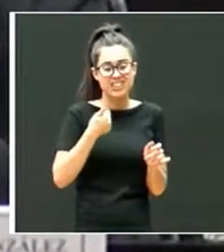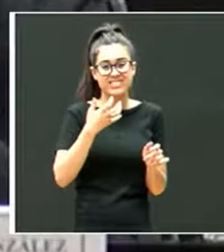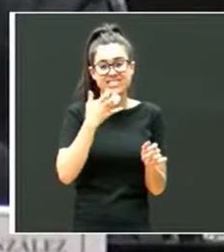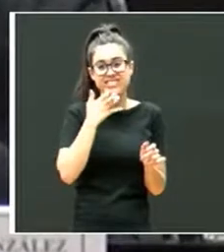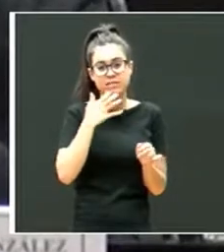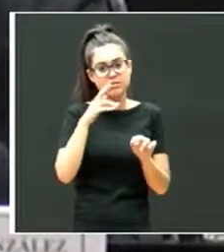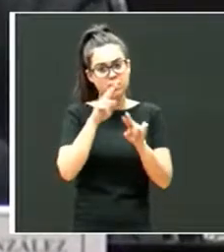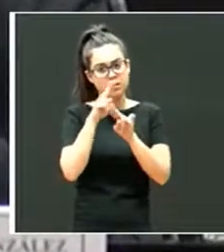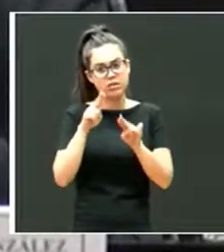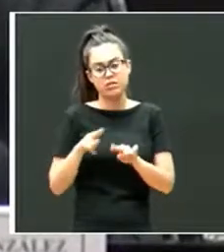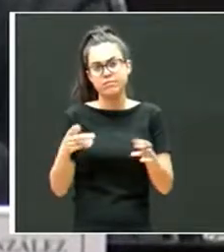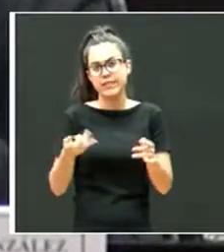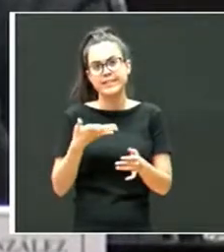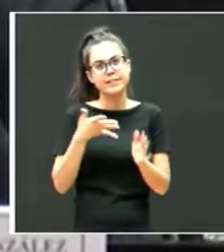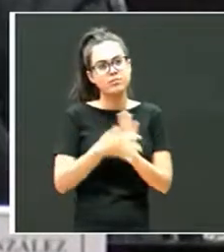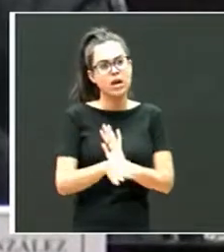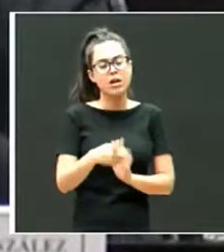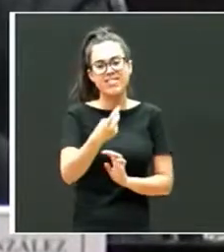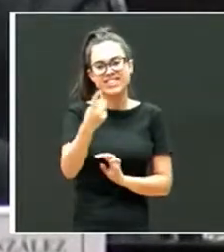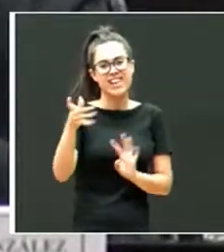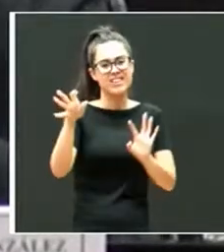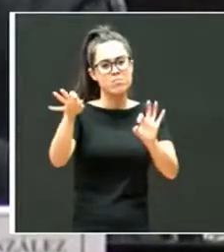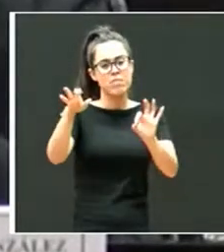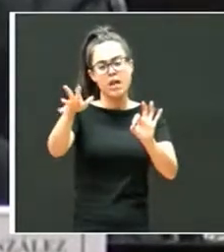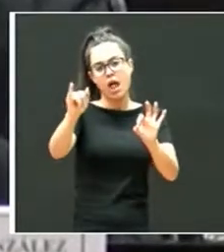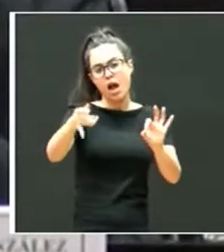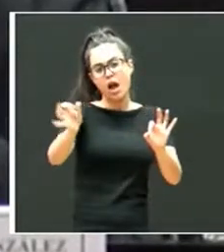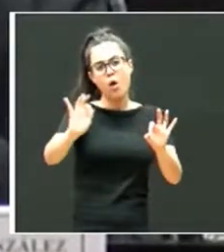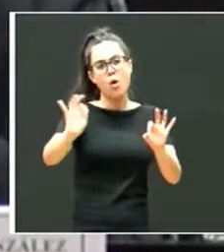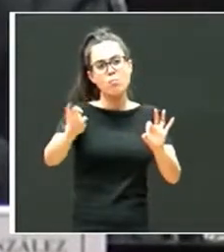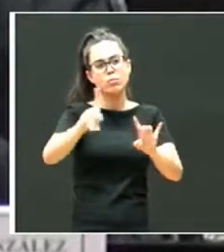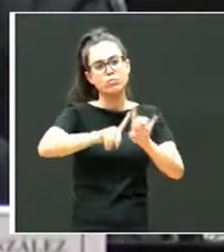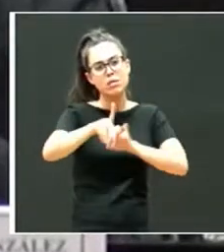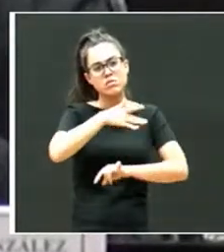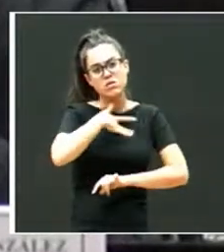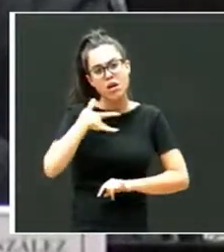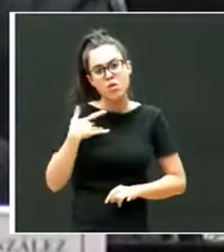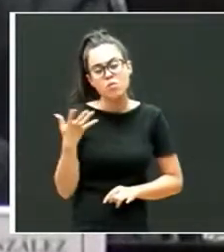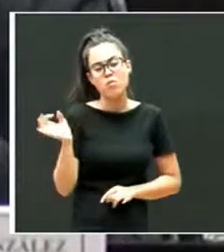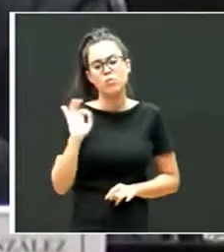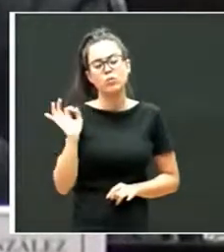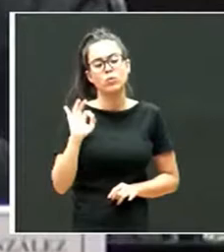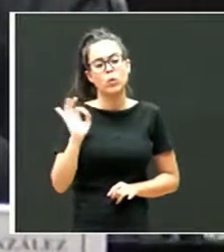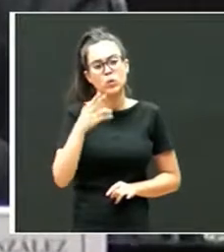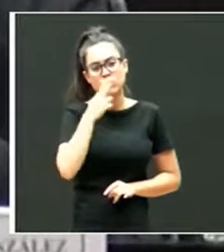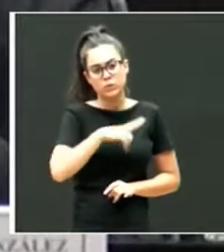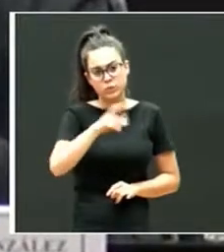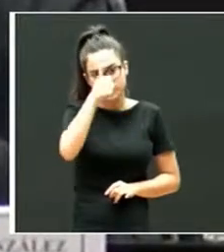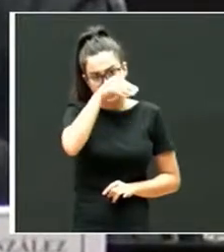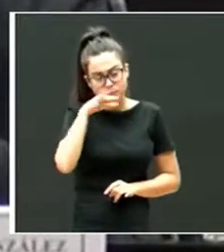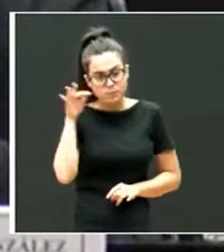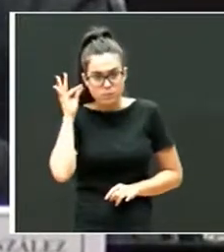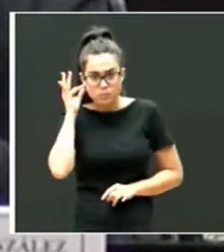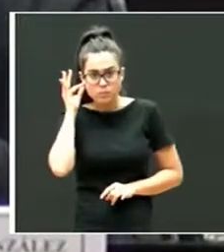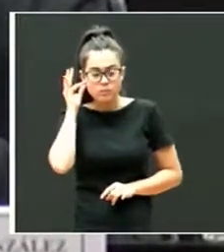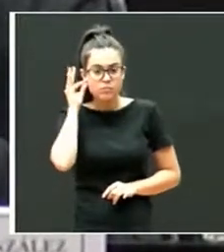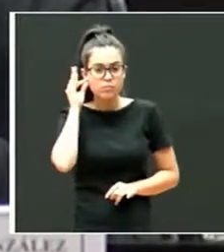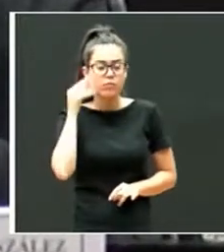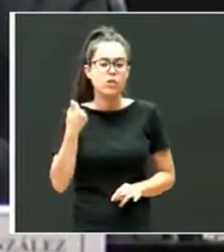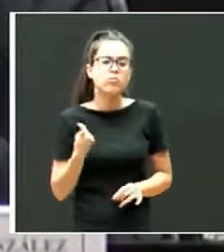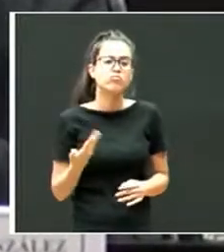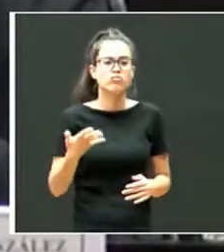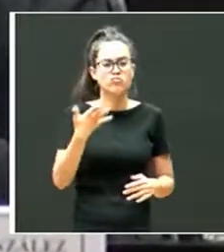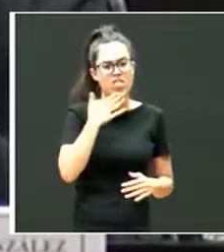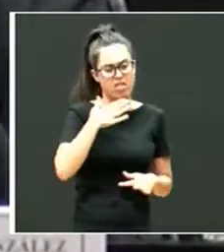son niños y niñas ya con necesidades especiales, bien porque tienen problemas de salud, porque son niños y niñas con edades más avanzadas,